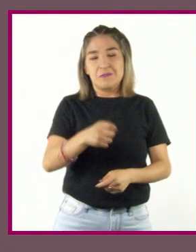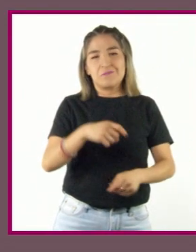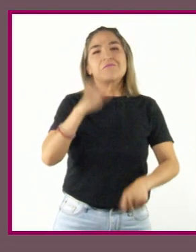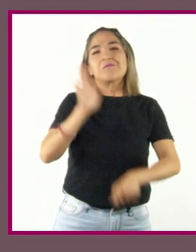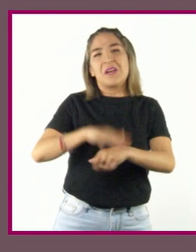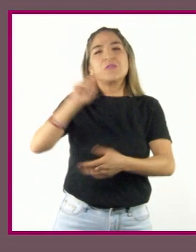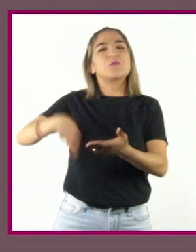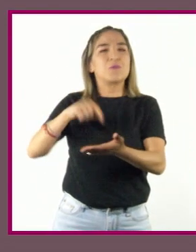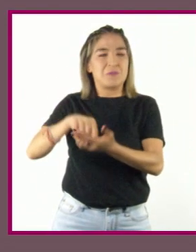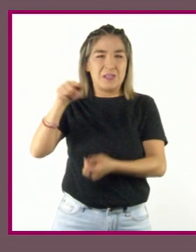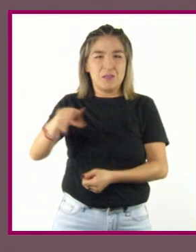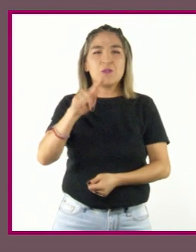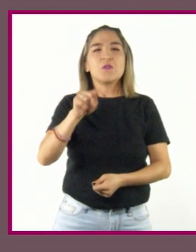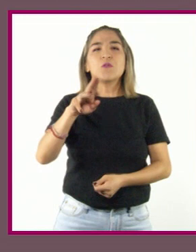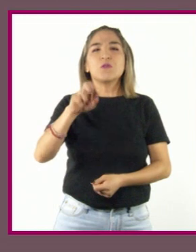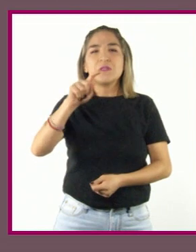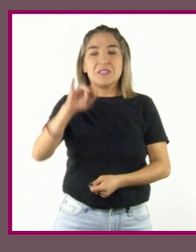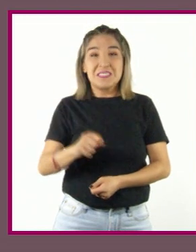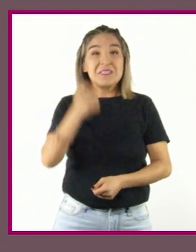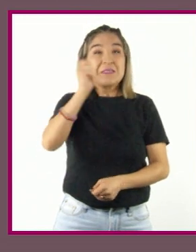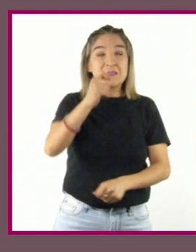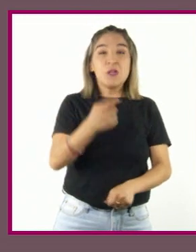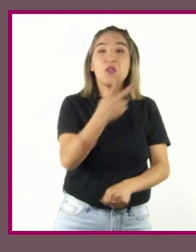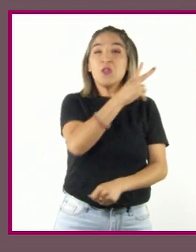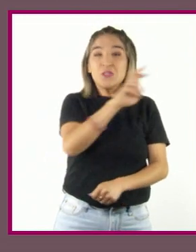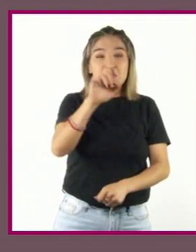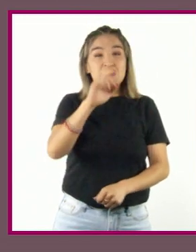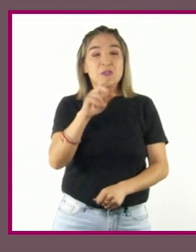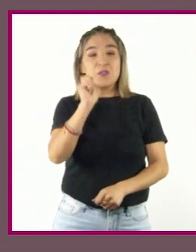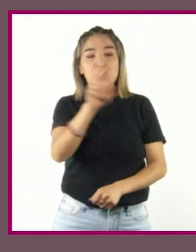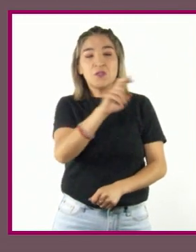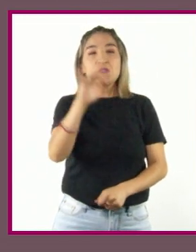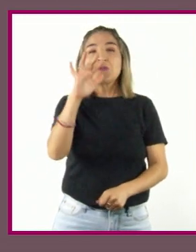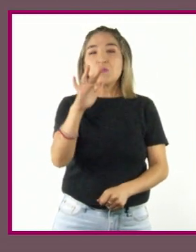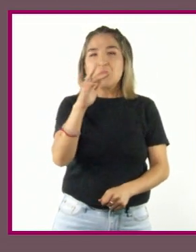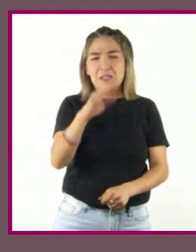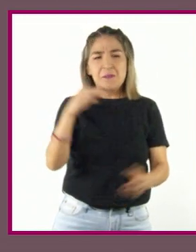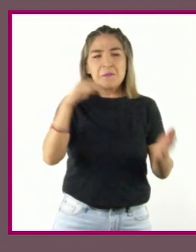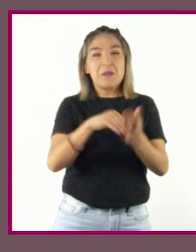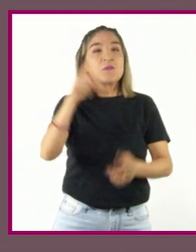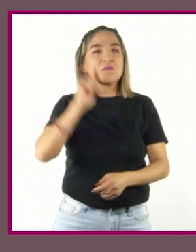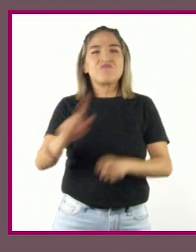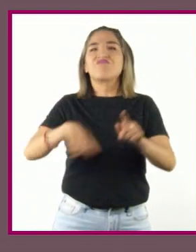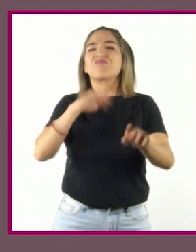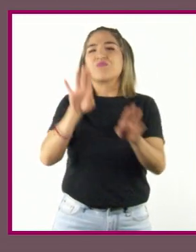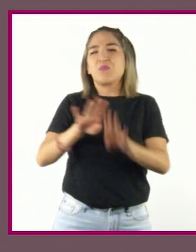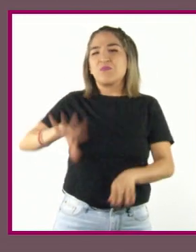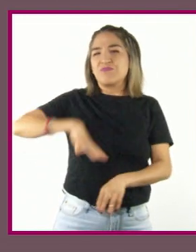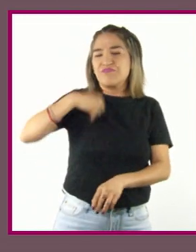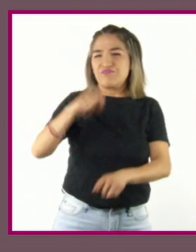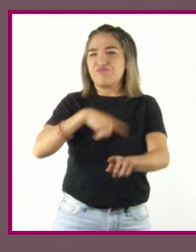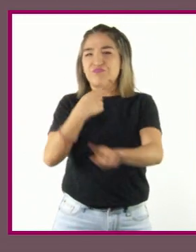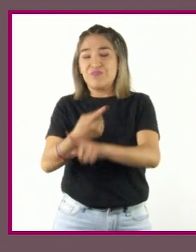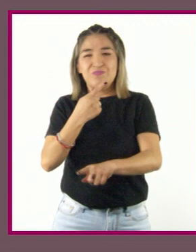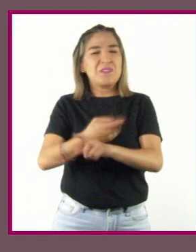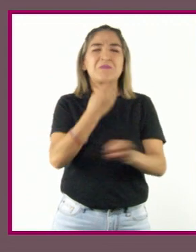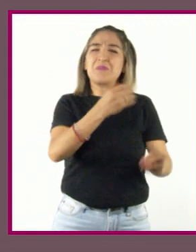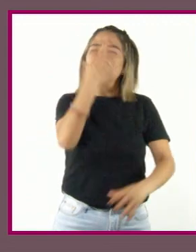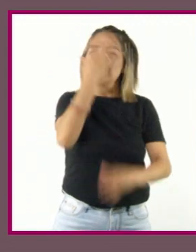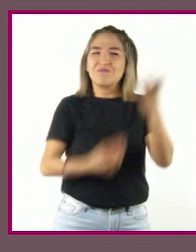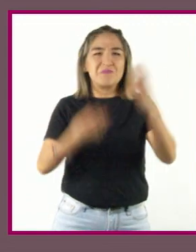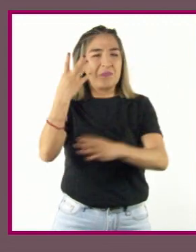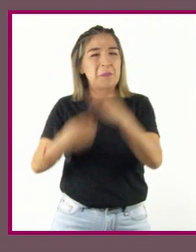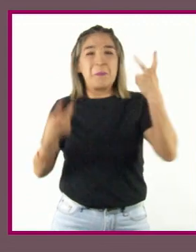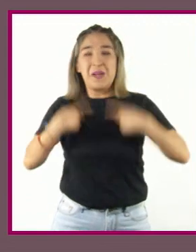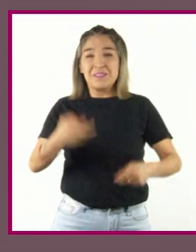Además, de 200.000 mujeres fueron violentadas y más de 400.000 personas tuvieron que huir del país. La gran